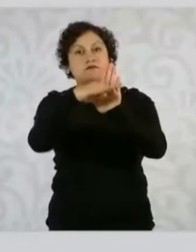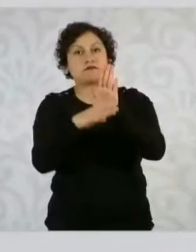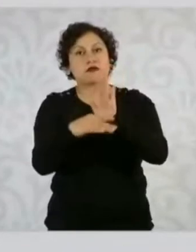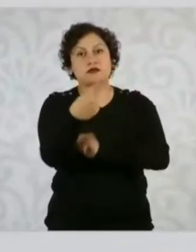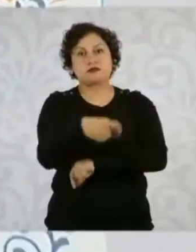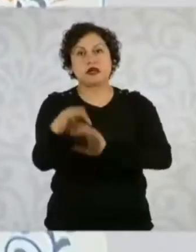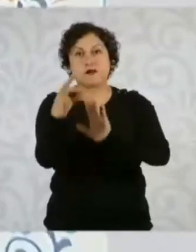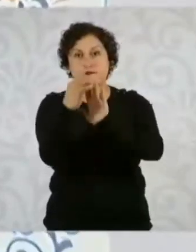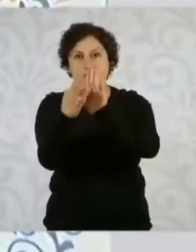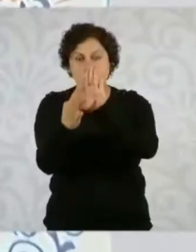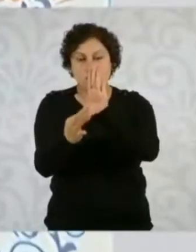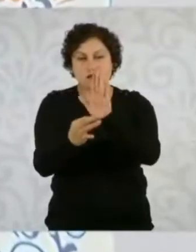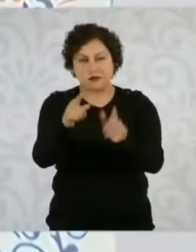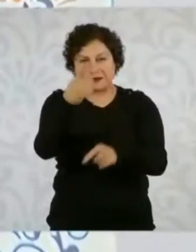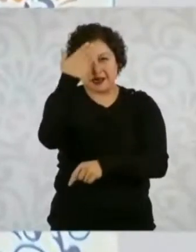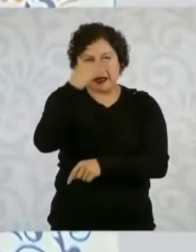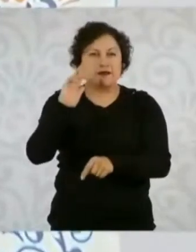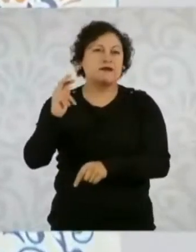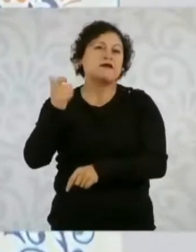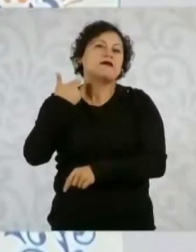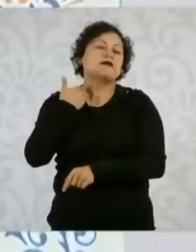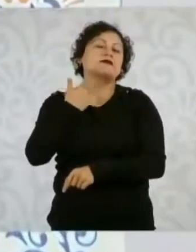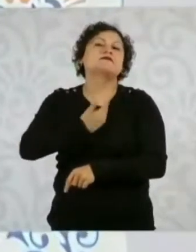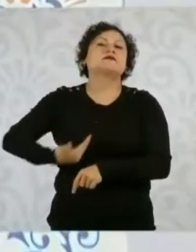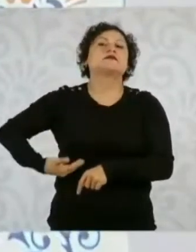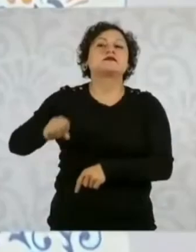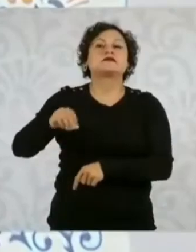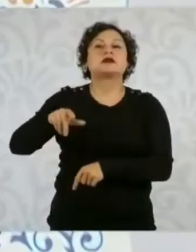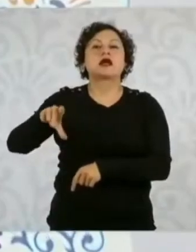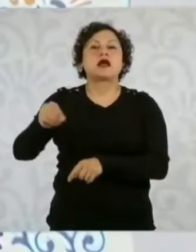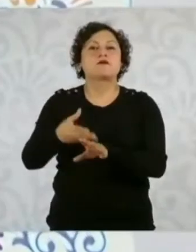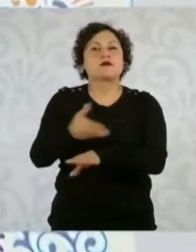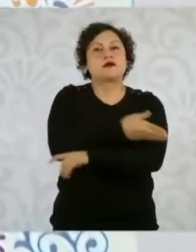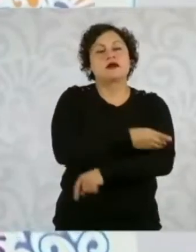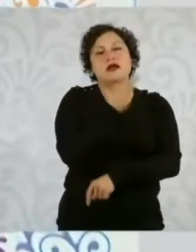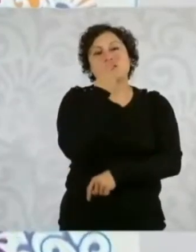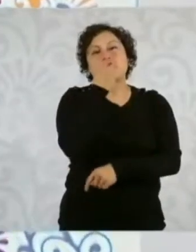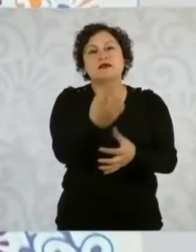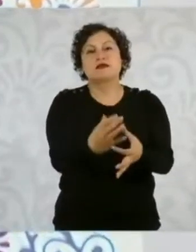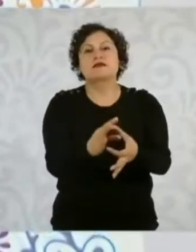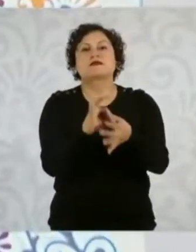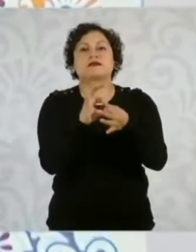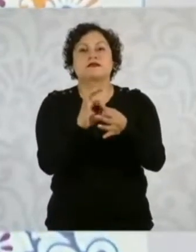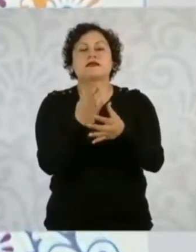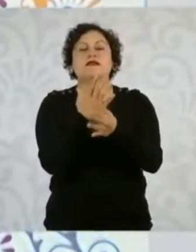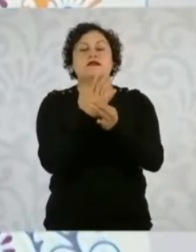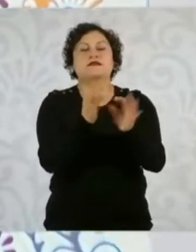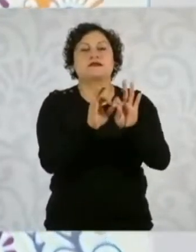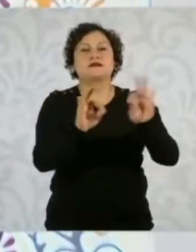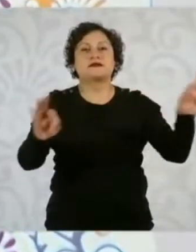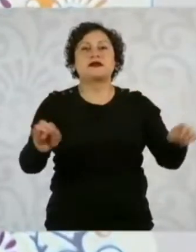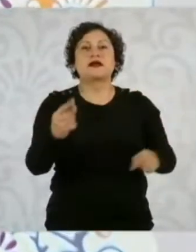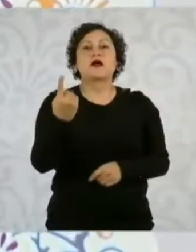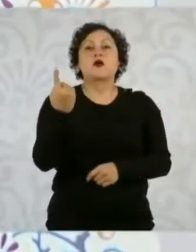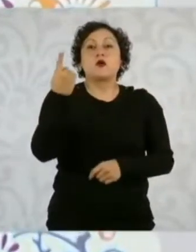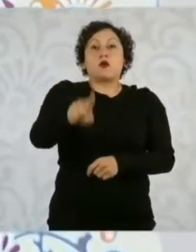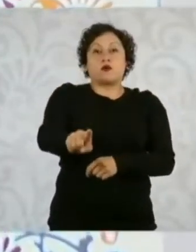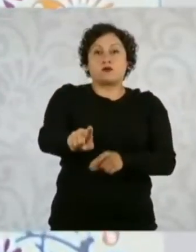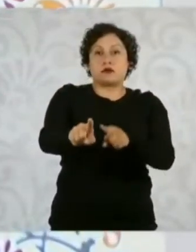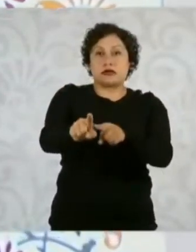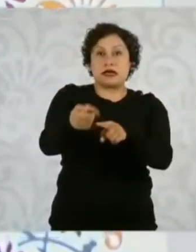esta frase que decía, orden dada, no supervisada, no sirve para nada. Y en efecto,